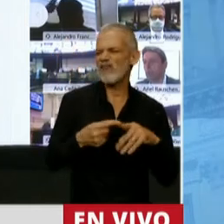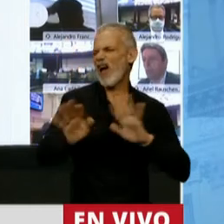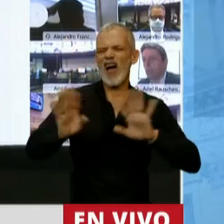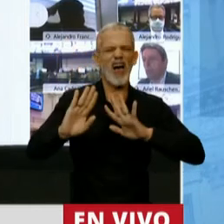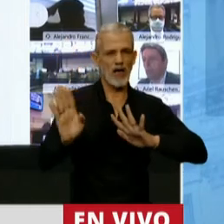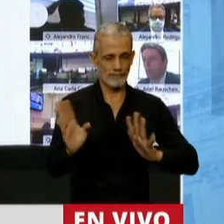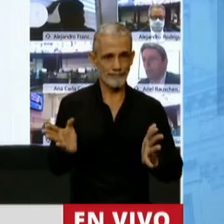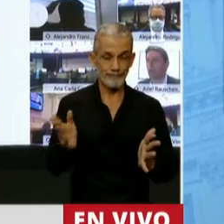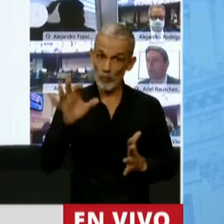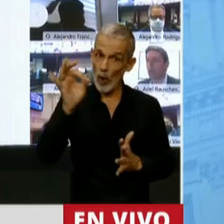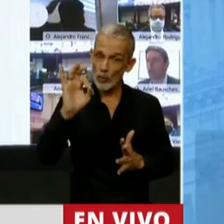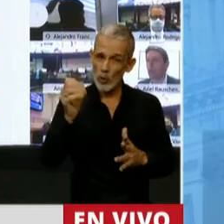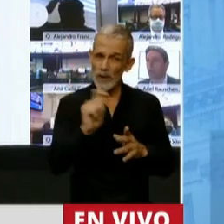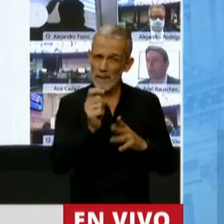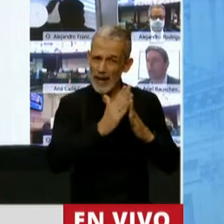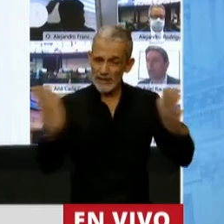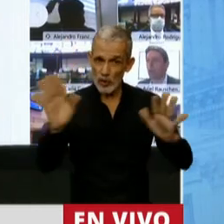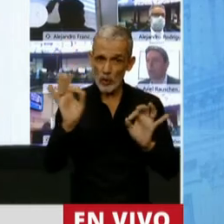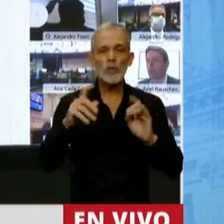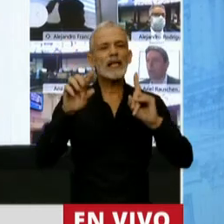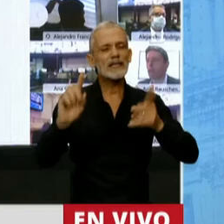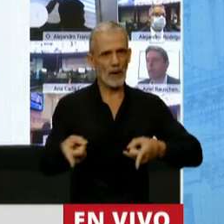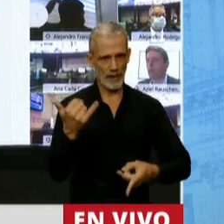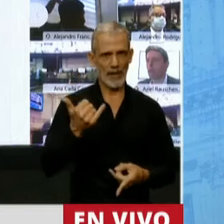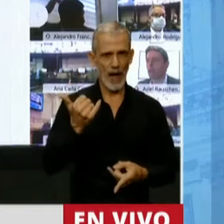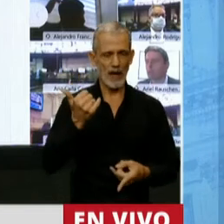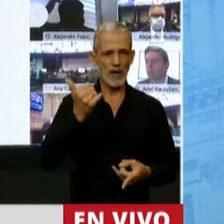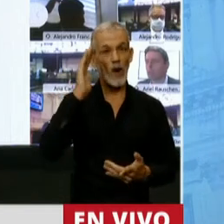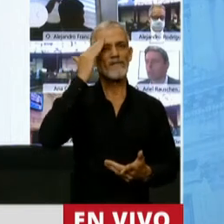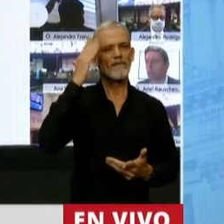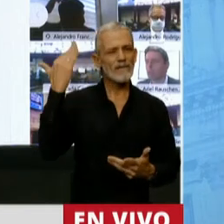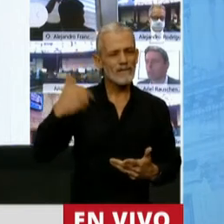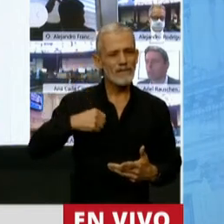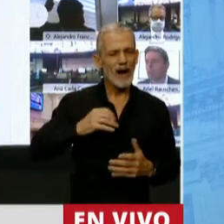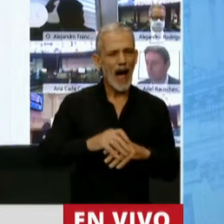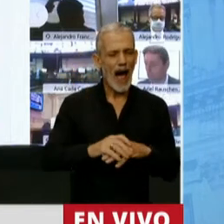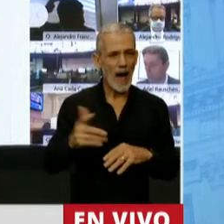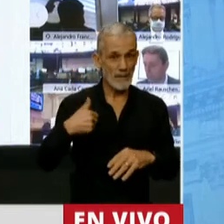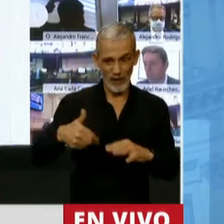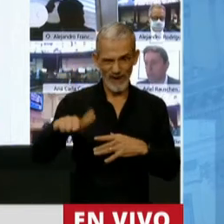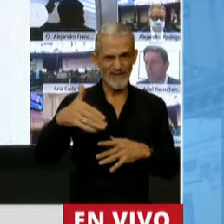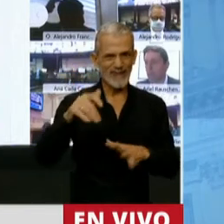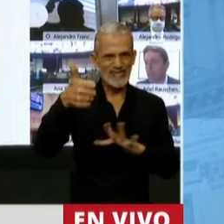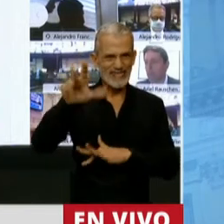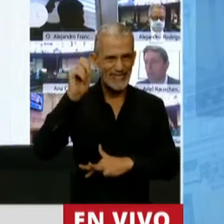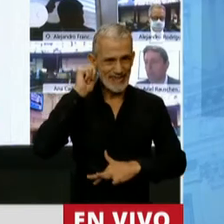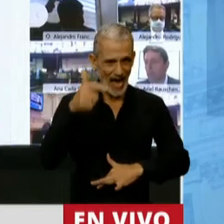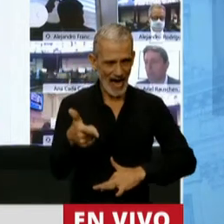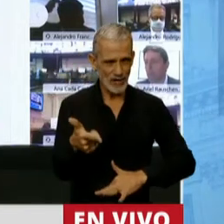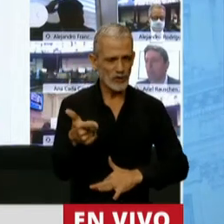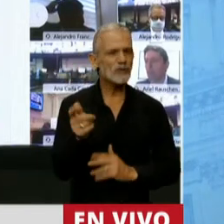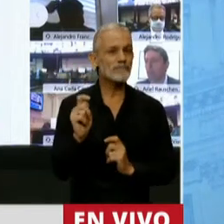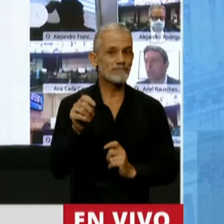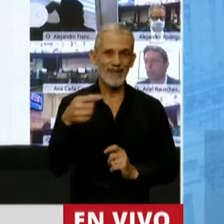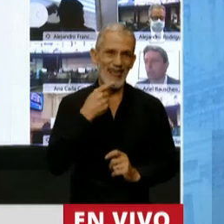octubre también tenemos otro recuerdo de un amigo mío que en breve va a cumplir 60 años, que